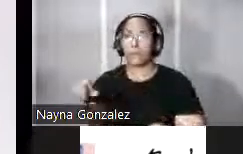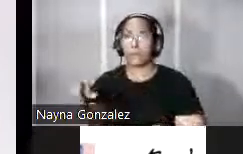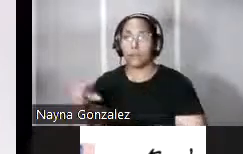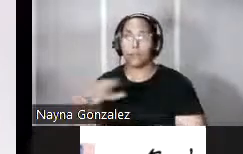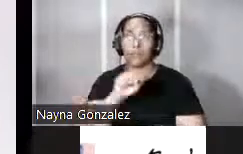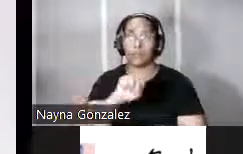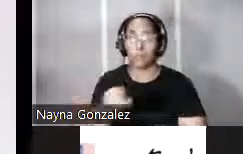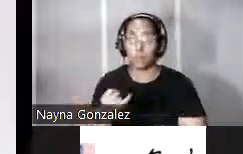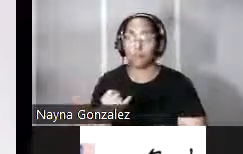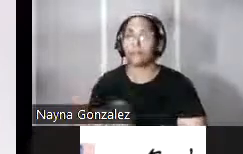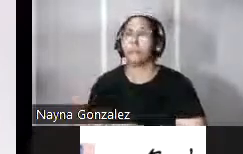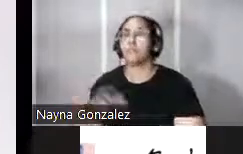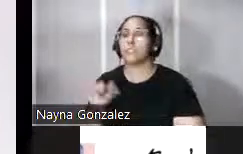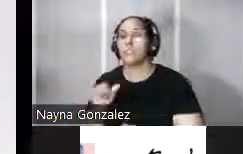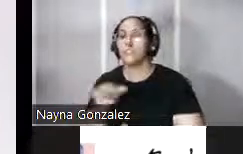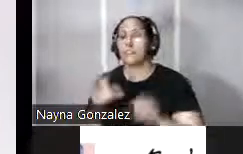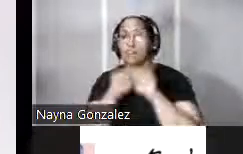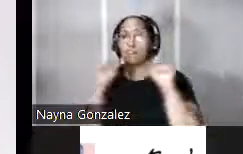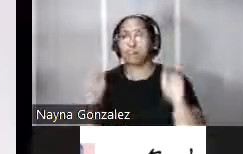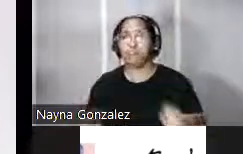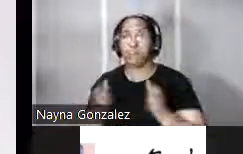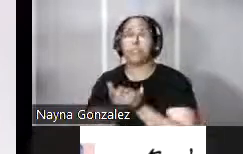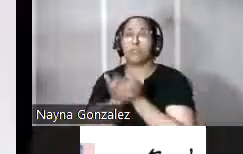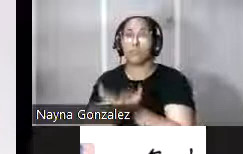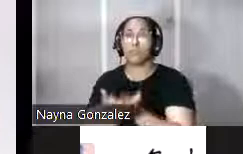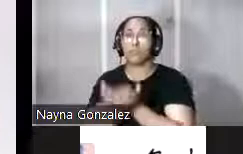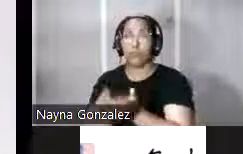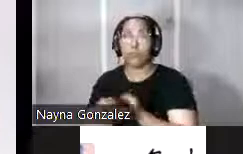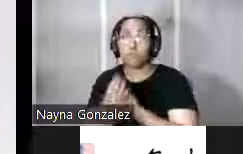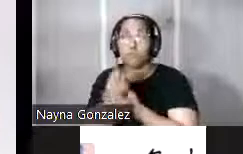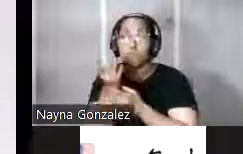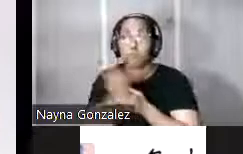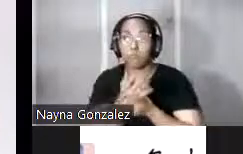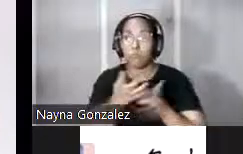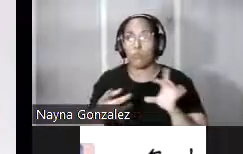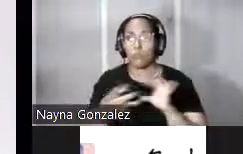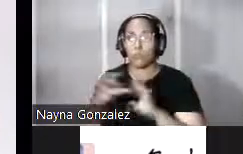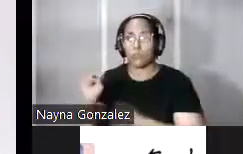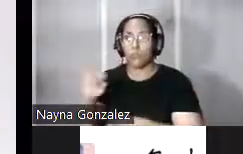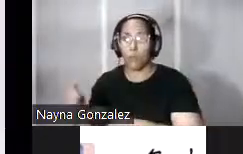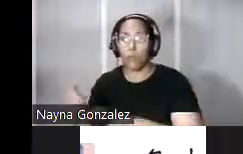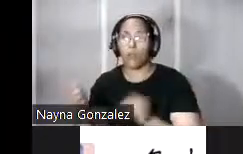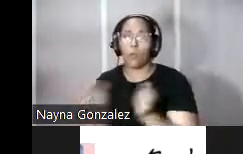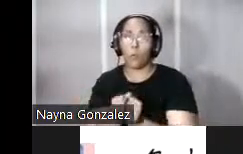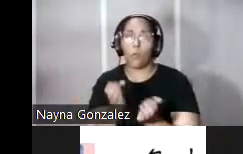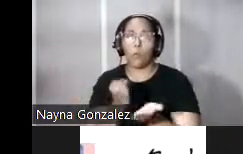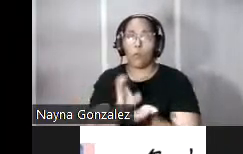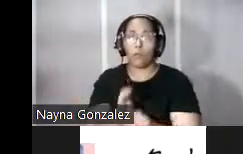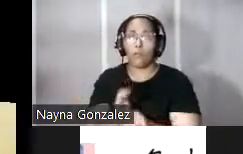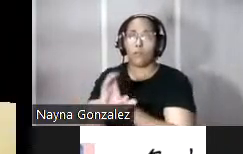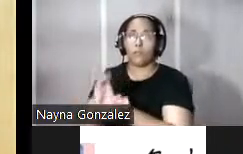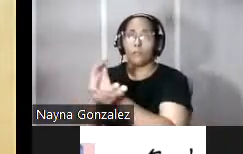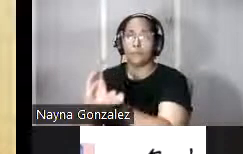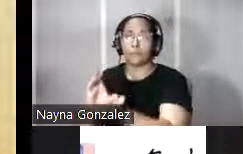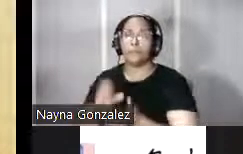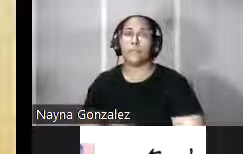Juan se instauró también un sistema de lanchas a vapor que unía la ciudad de San Juan con la isla de Cataño aunque quizás uno de